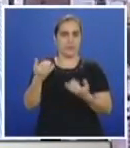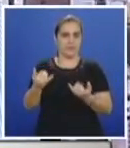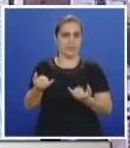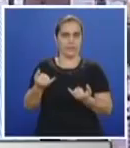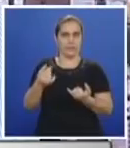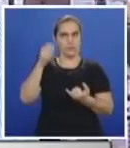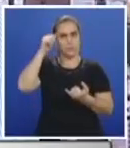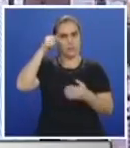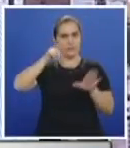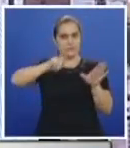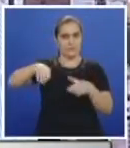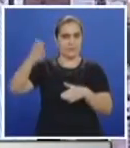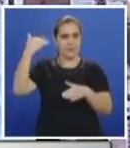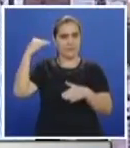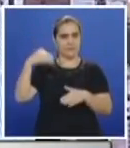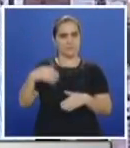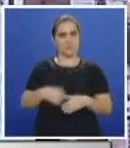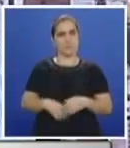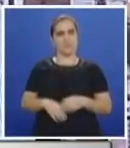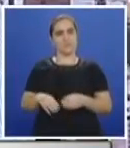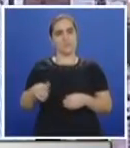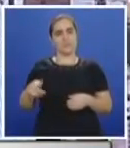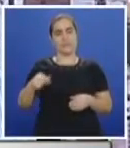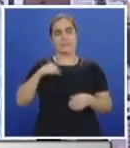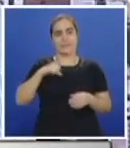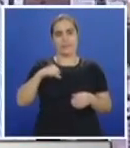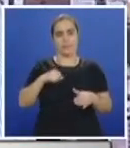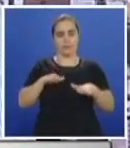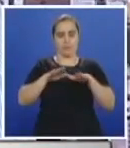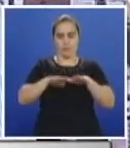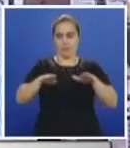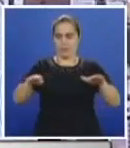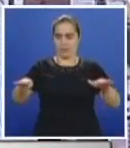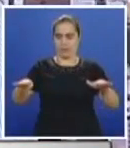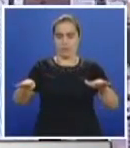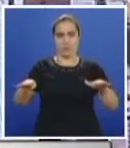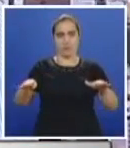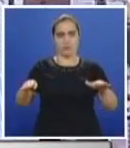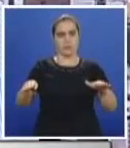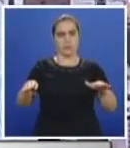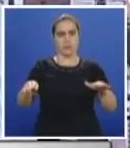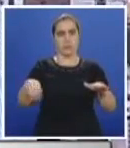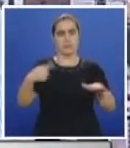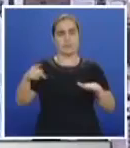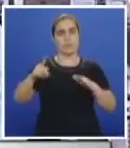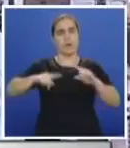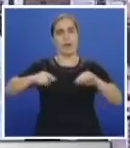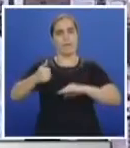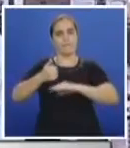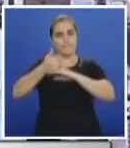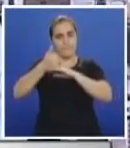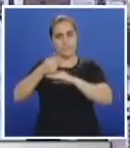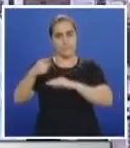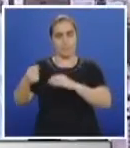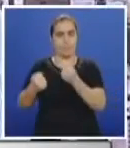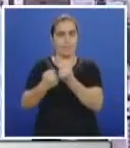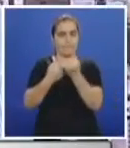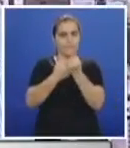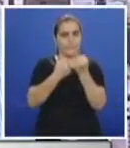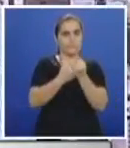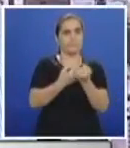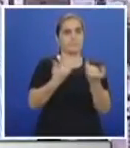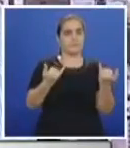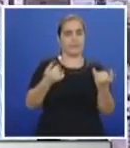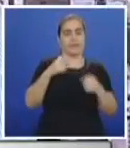el semestre pasado teníamos un parqueadero muy limitado en la universidad. Gracias al apoyo del rector y el consejo académico nos dieron un espacio